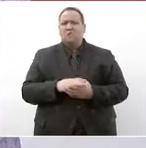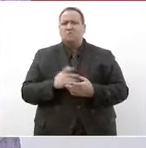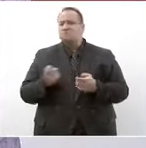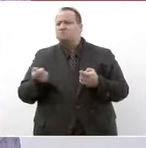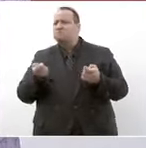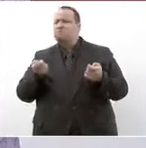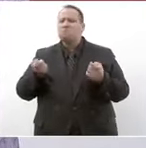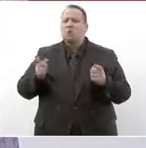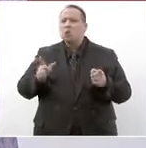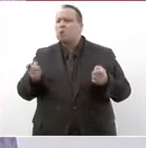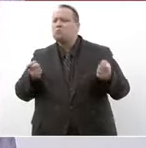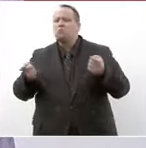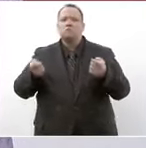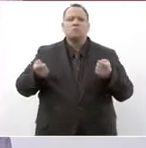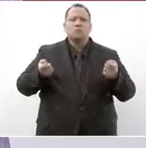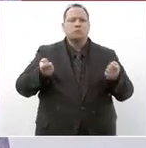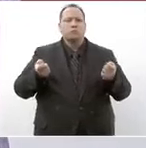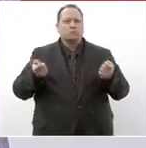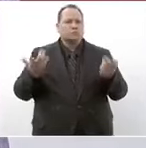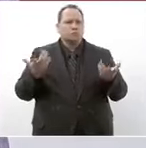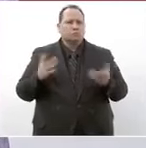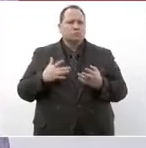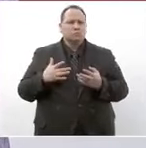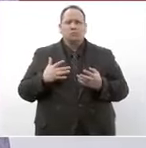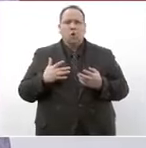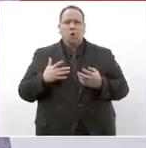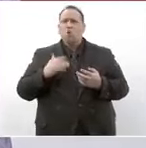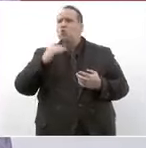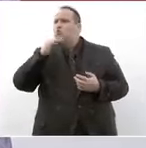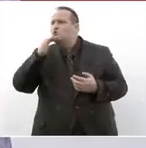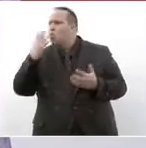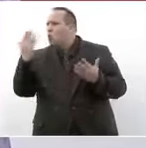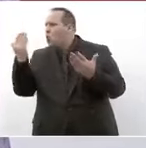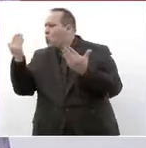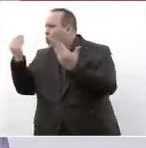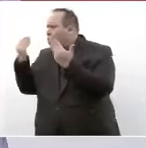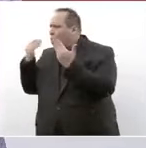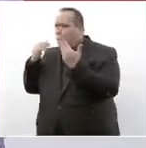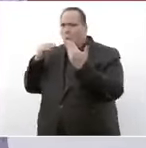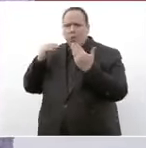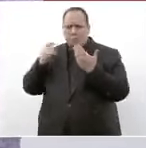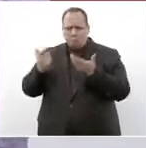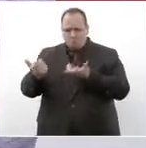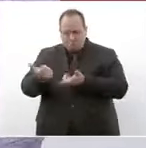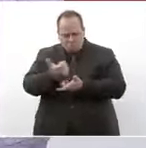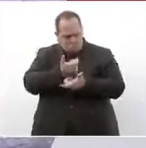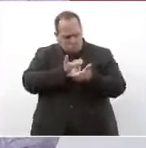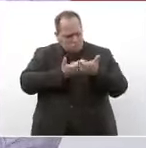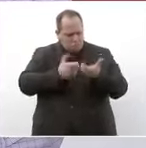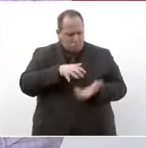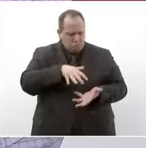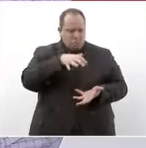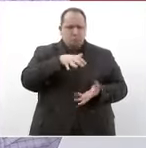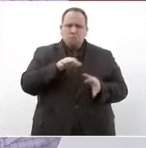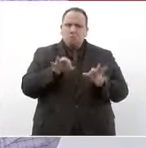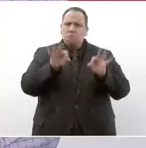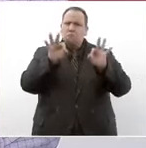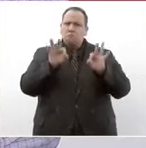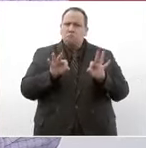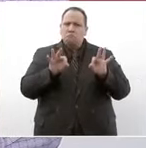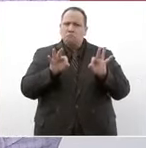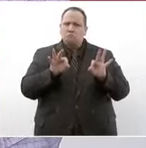administración pública sin corrupción finanzas públicas sanas